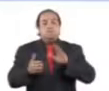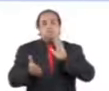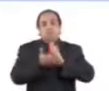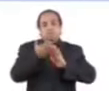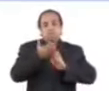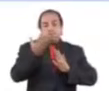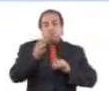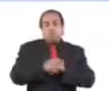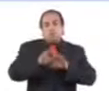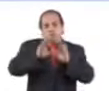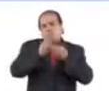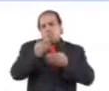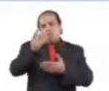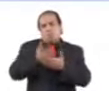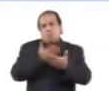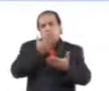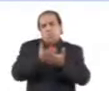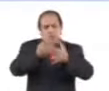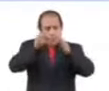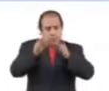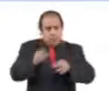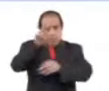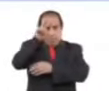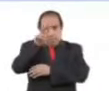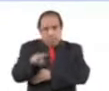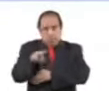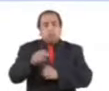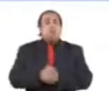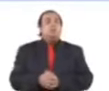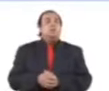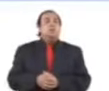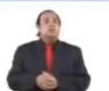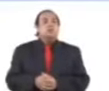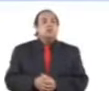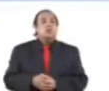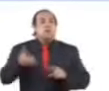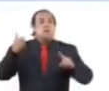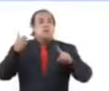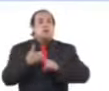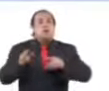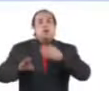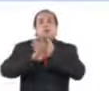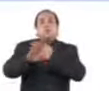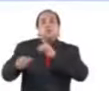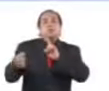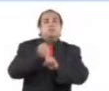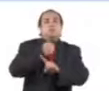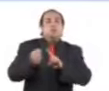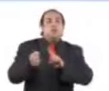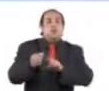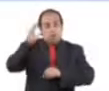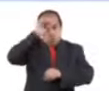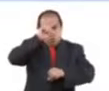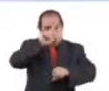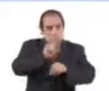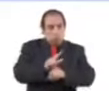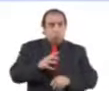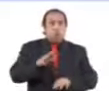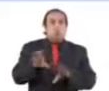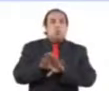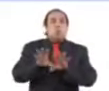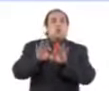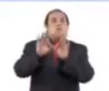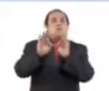propuestas adecuadas y veraces para prevenir la violencia desde la cultura como una fuerza